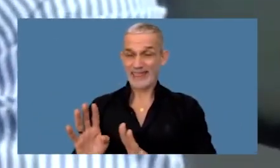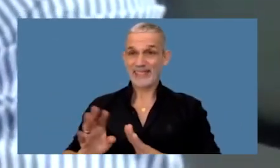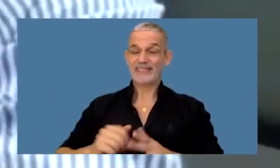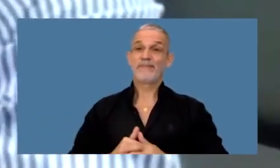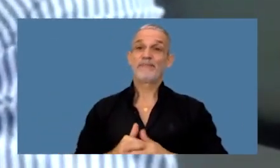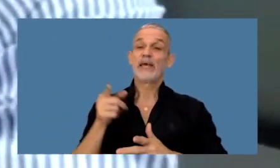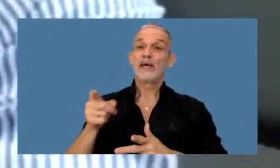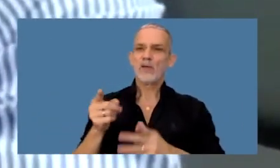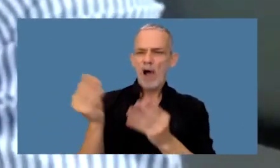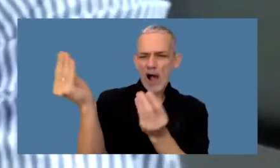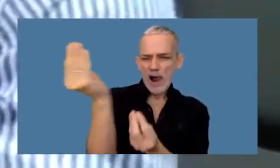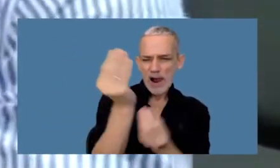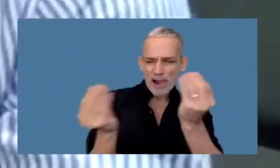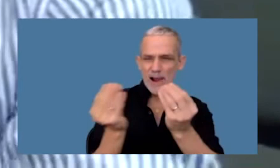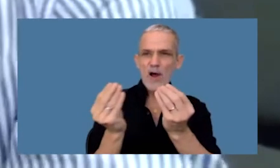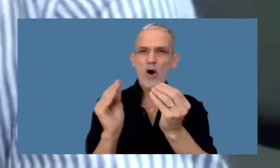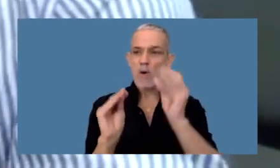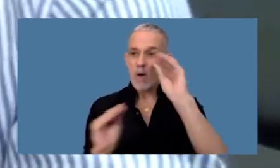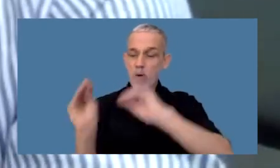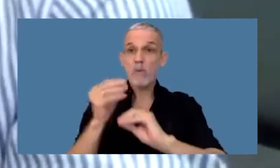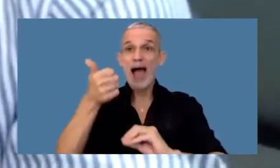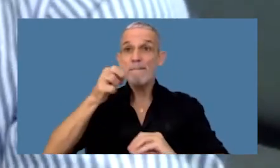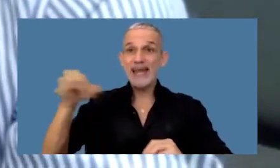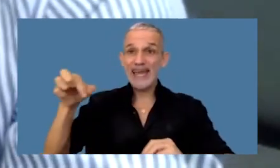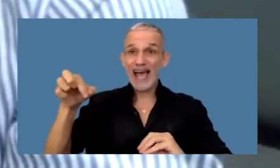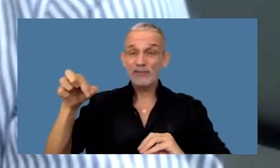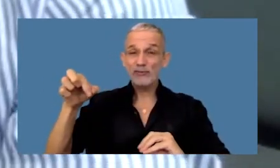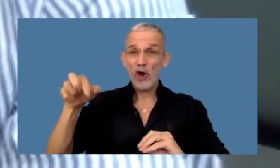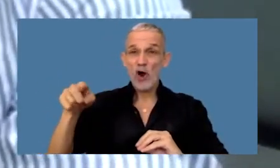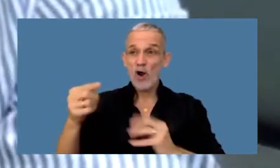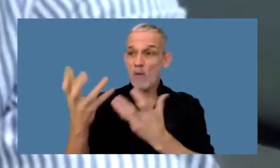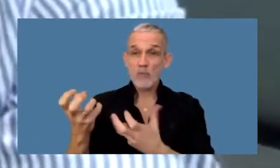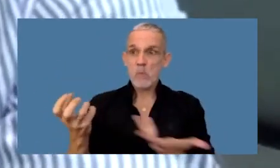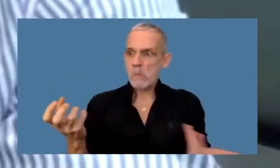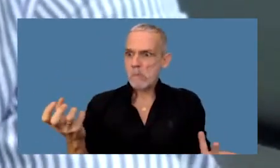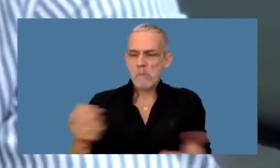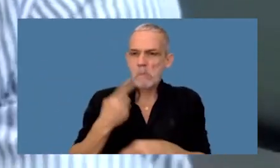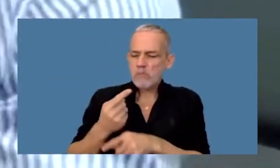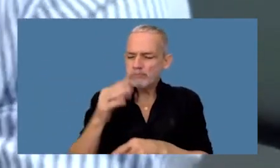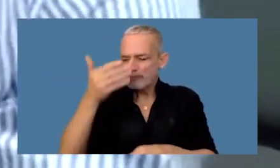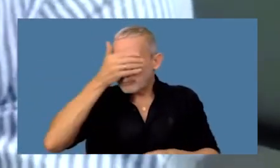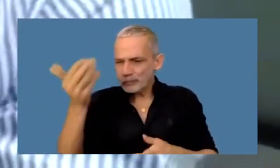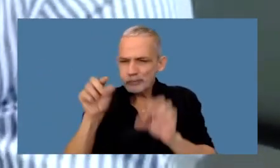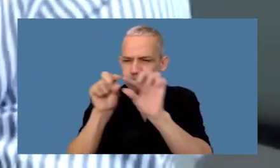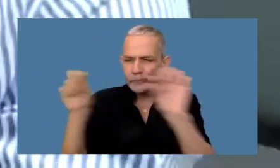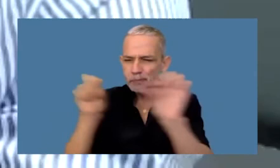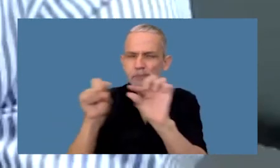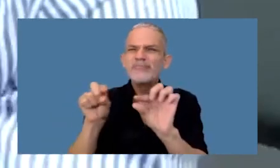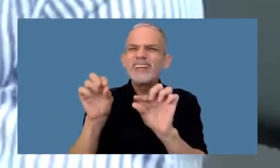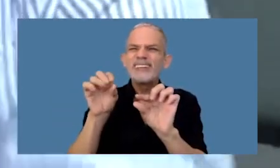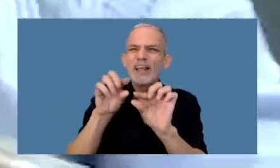el diseño la construcción de las plataformas app no te permiten ver esa URL